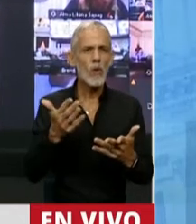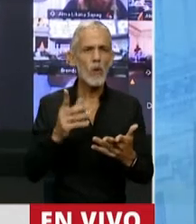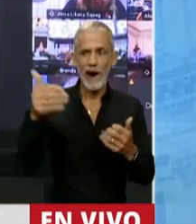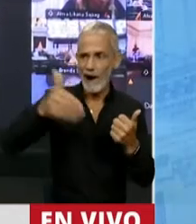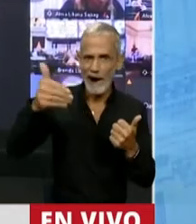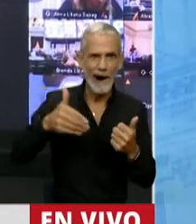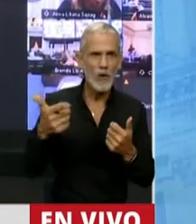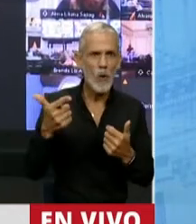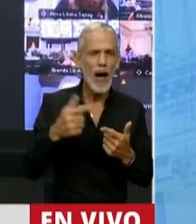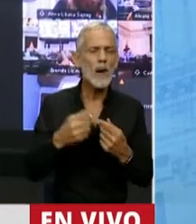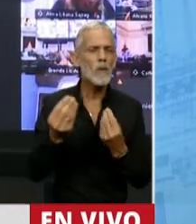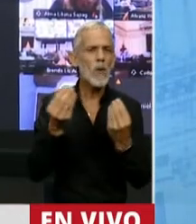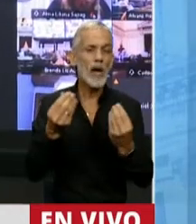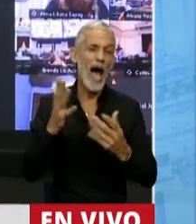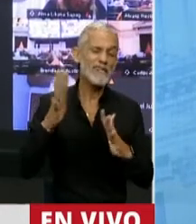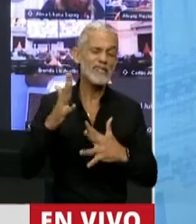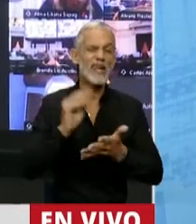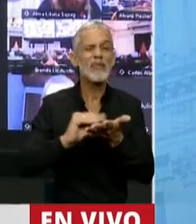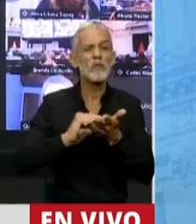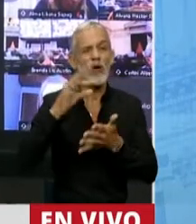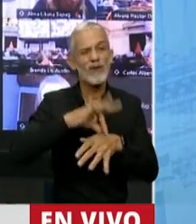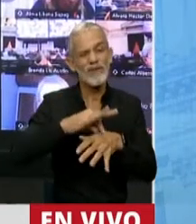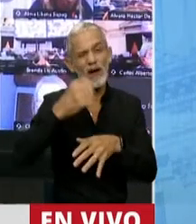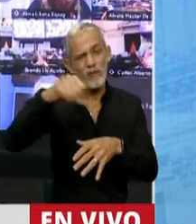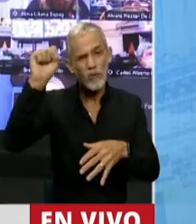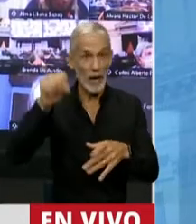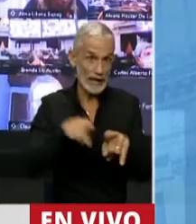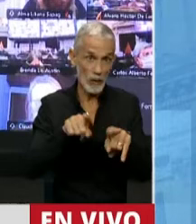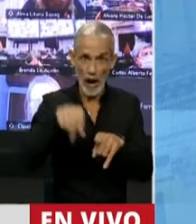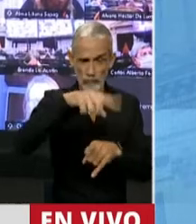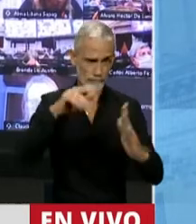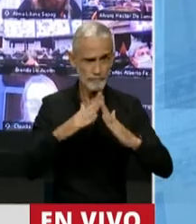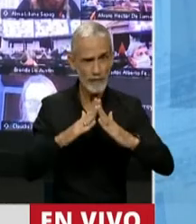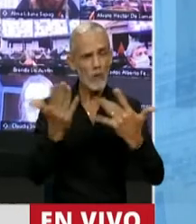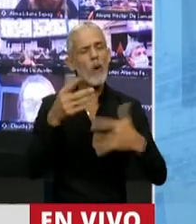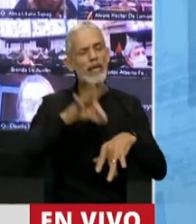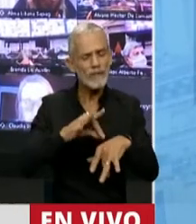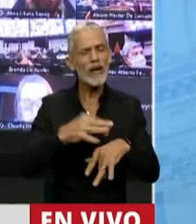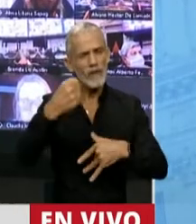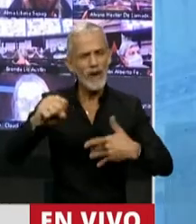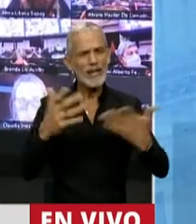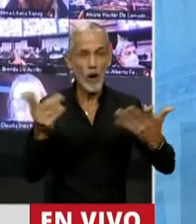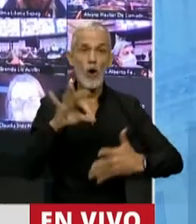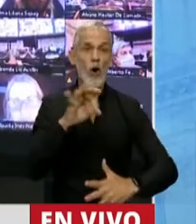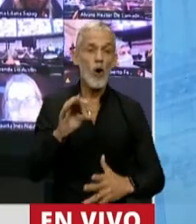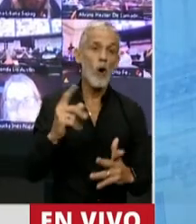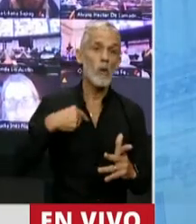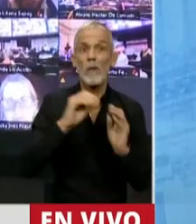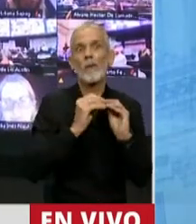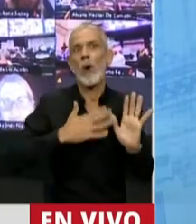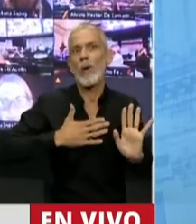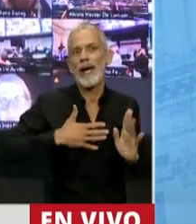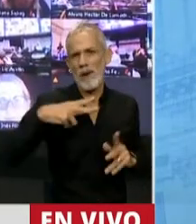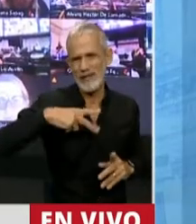no presentes producto de que a veces un diputado se enferma como se enferman ustedes en sus casas, o un diputado tiene que atender a una cuestión personal,